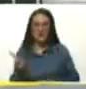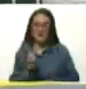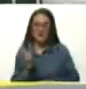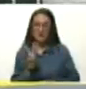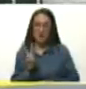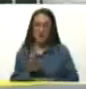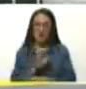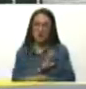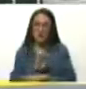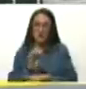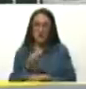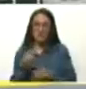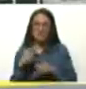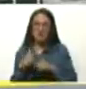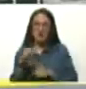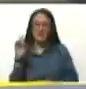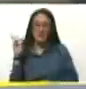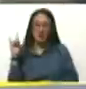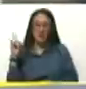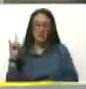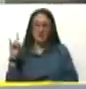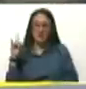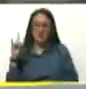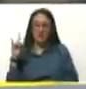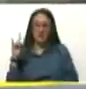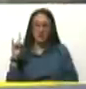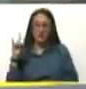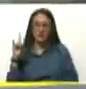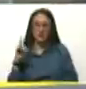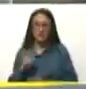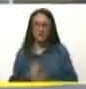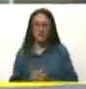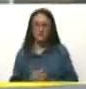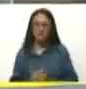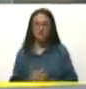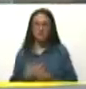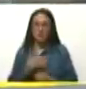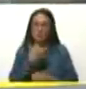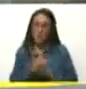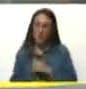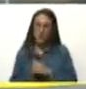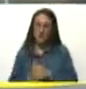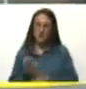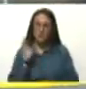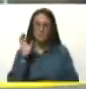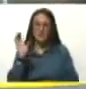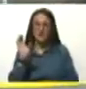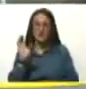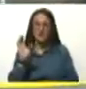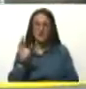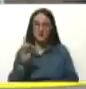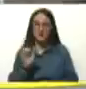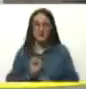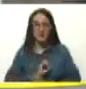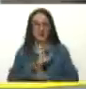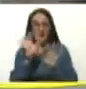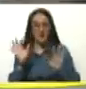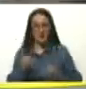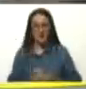el ecuatoriano y el boliviano, que contaron con un proyecto de país y una oferta clara.